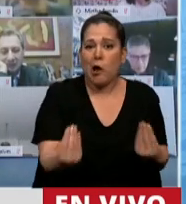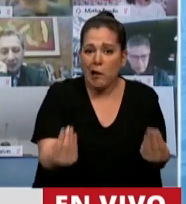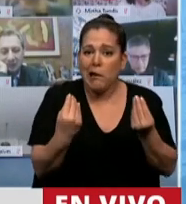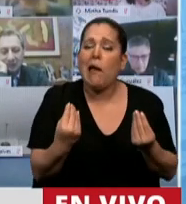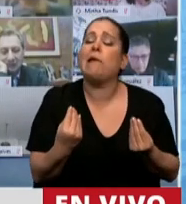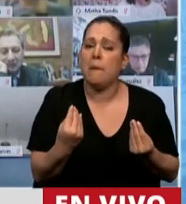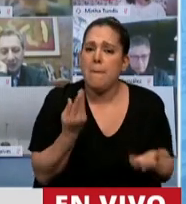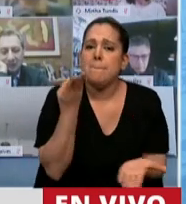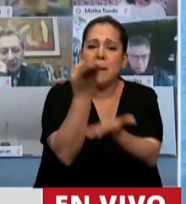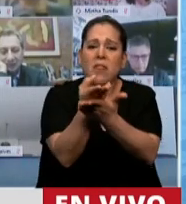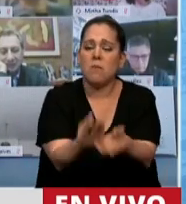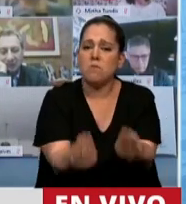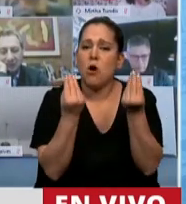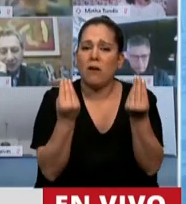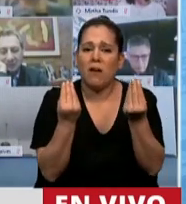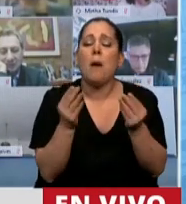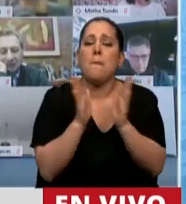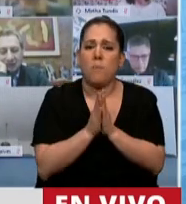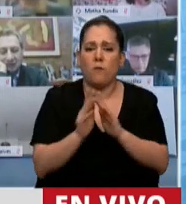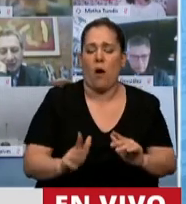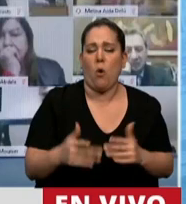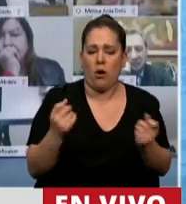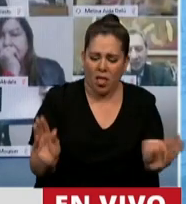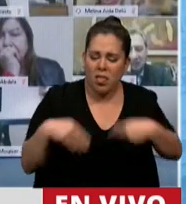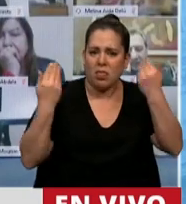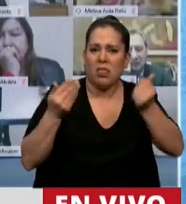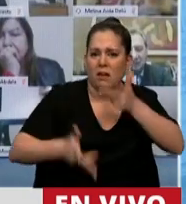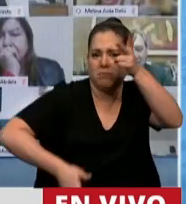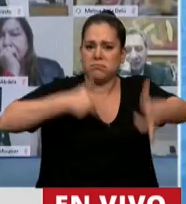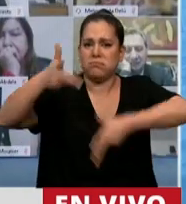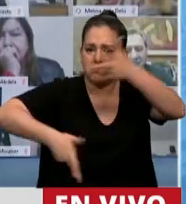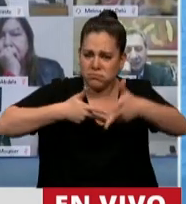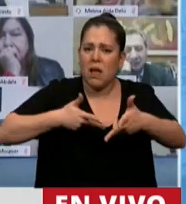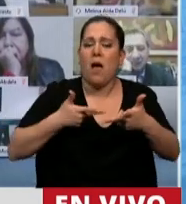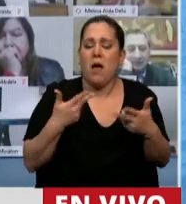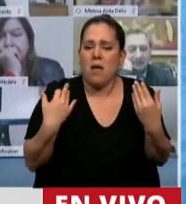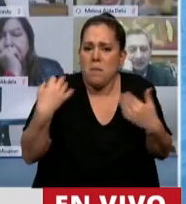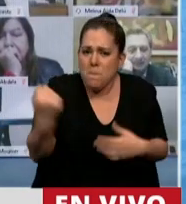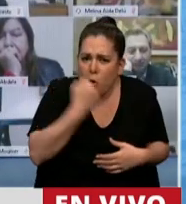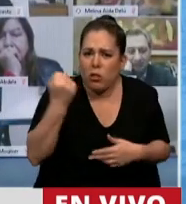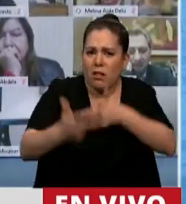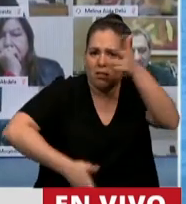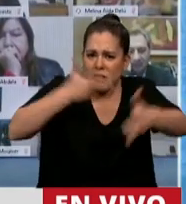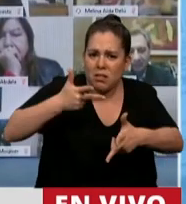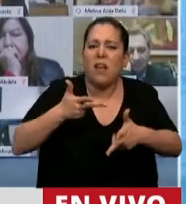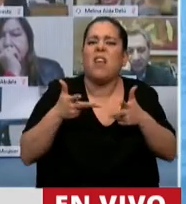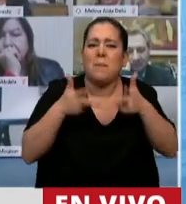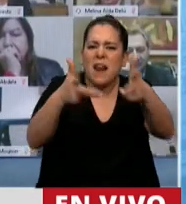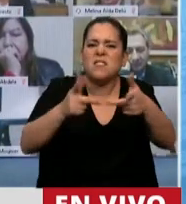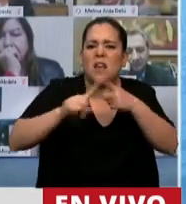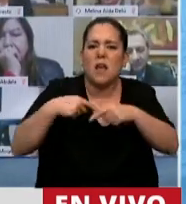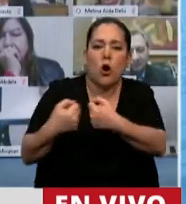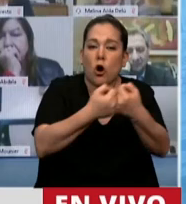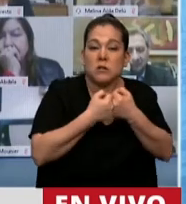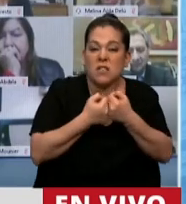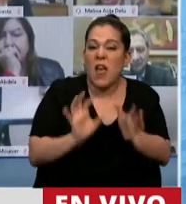es pidiendo que se nos visibilice y que se visibilice el valor de la palabra consenso. Una